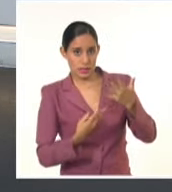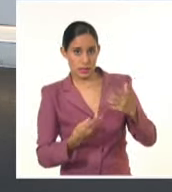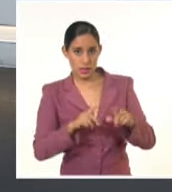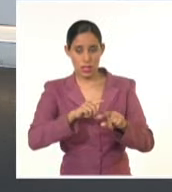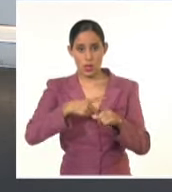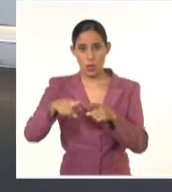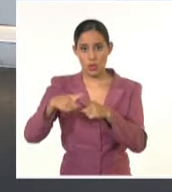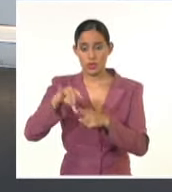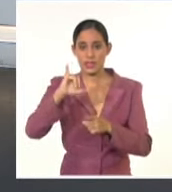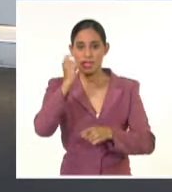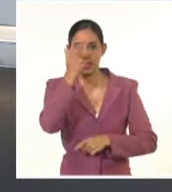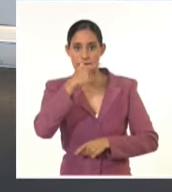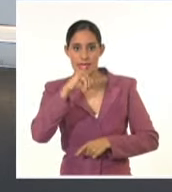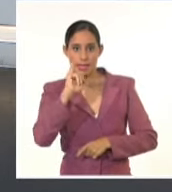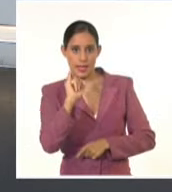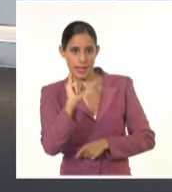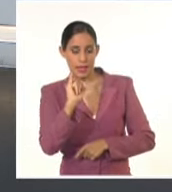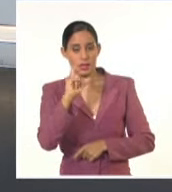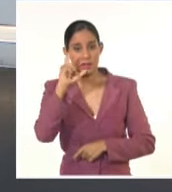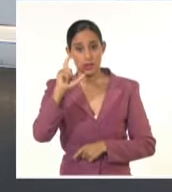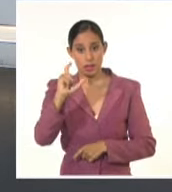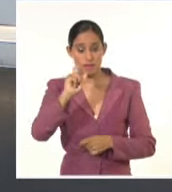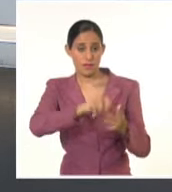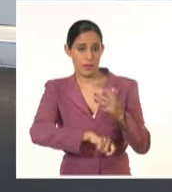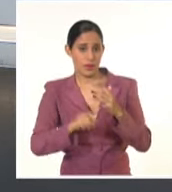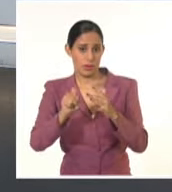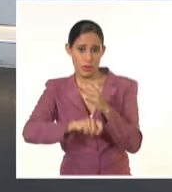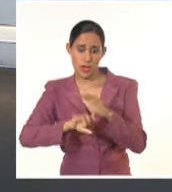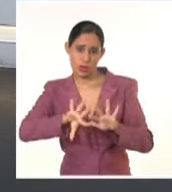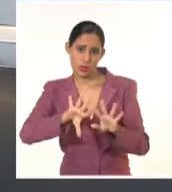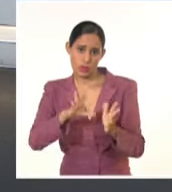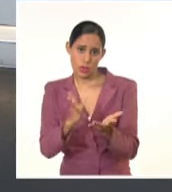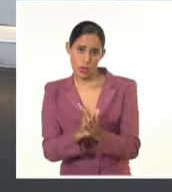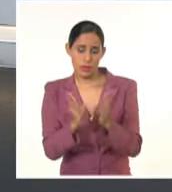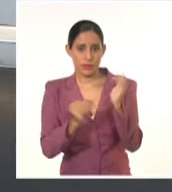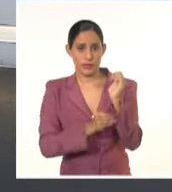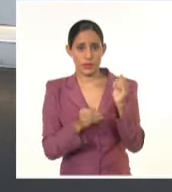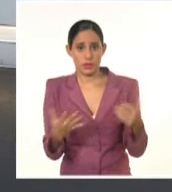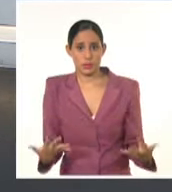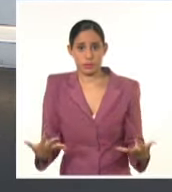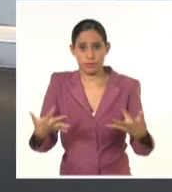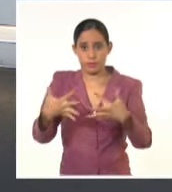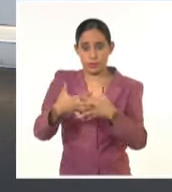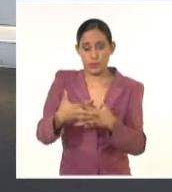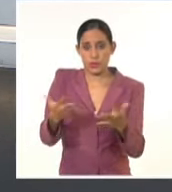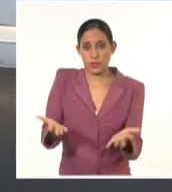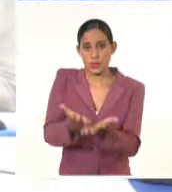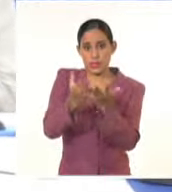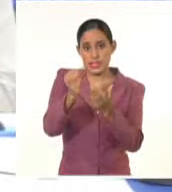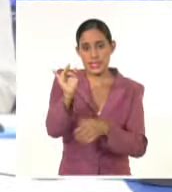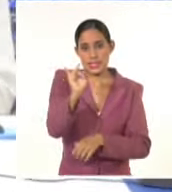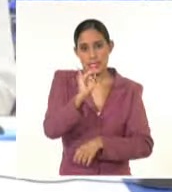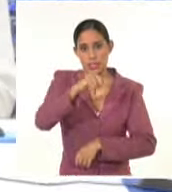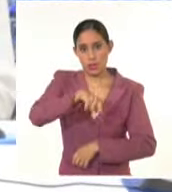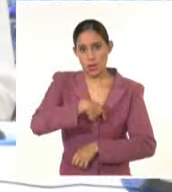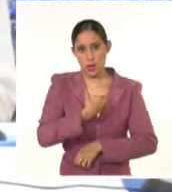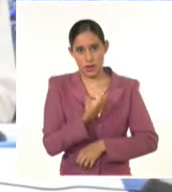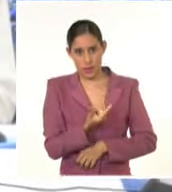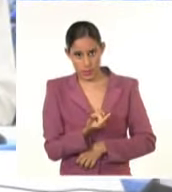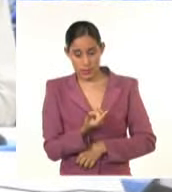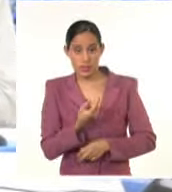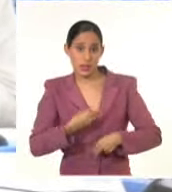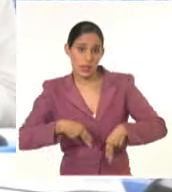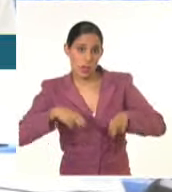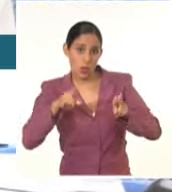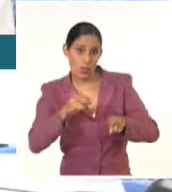ICAI firmaron un memorando de intención para fortalecer la cooperación desde el séptimo arte. De acuerdo con Prensa Latina,